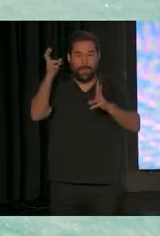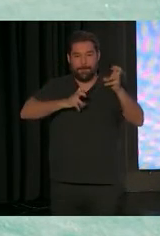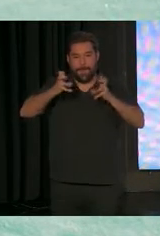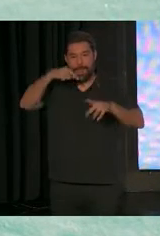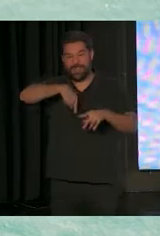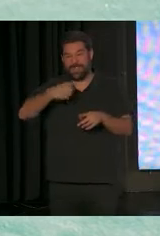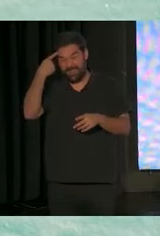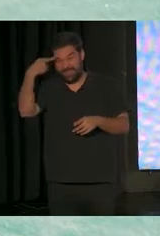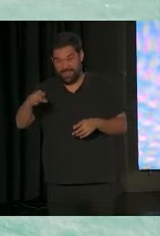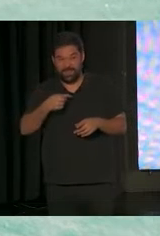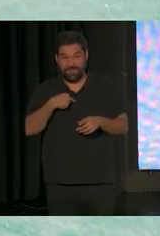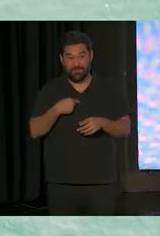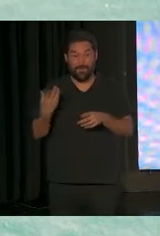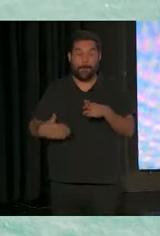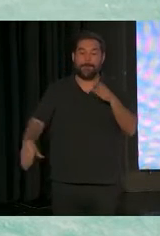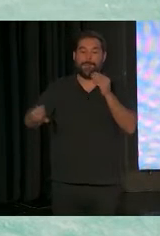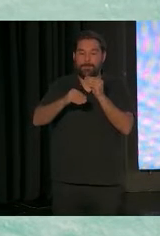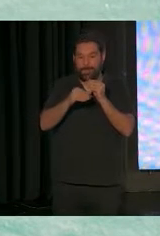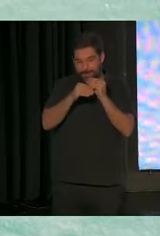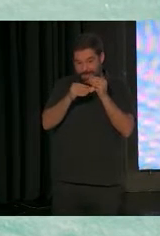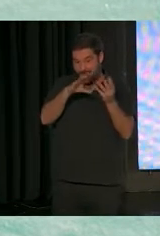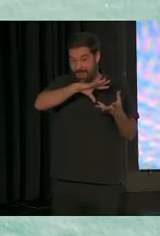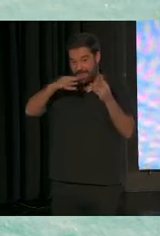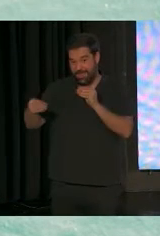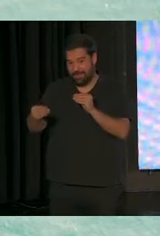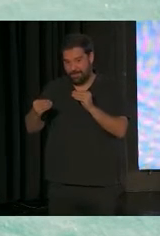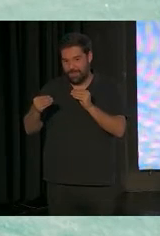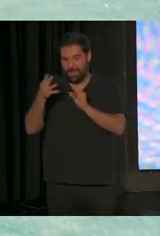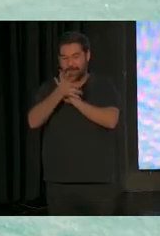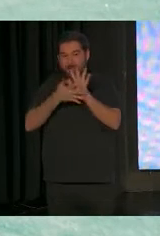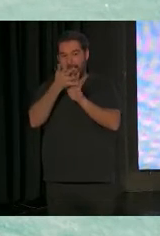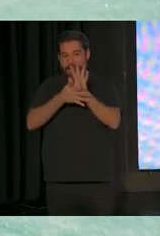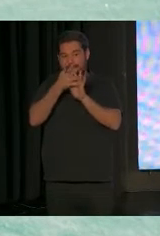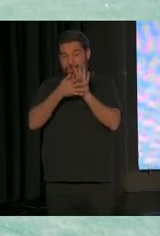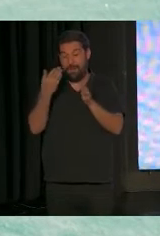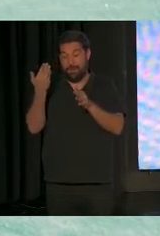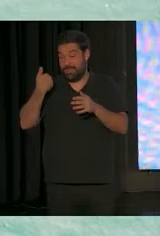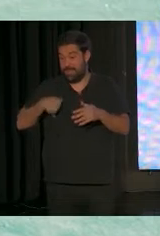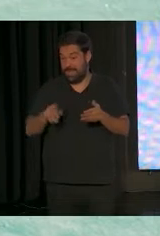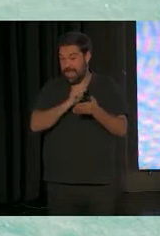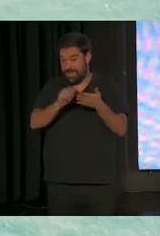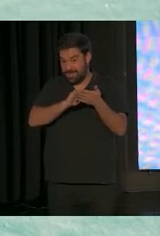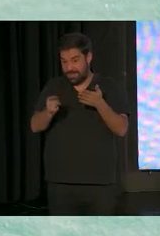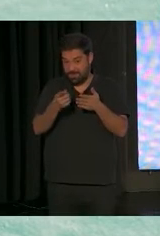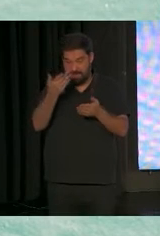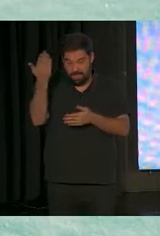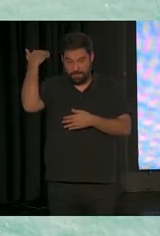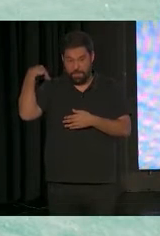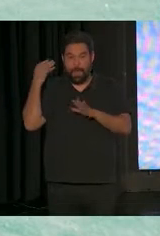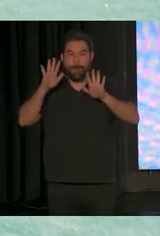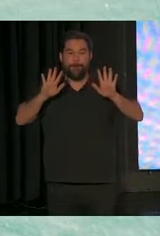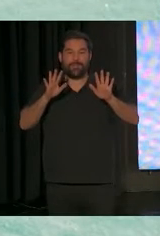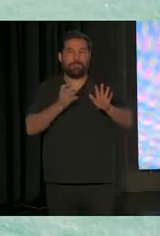empeño mucho en hablar de la implementación, porque escrito estaba desde el 2004 en nuestro país. Pero algo ha pasado o pasó,